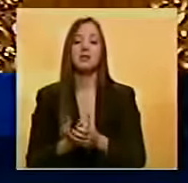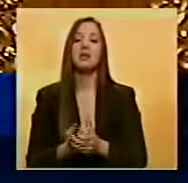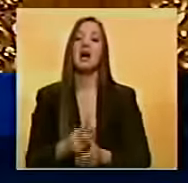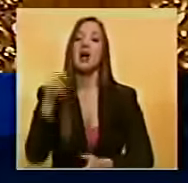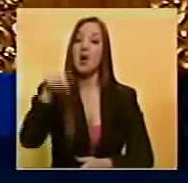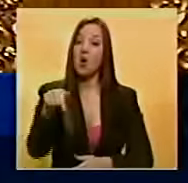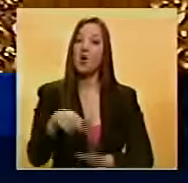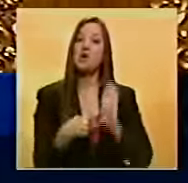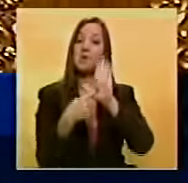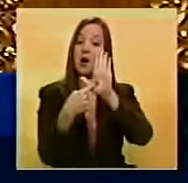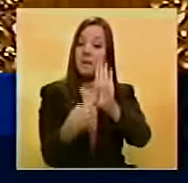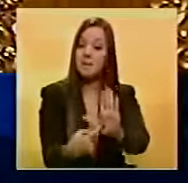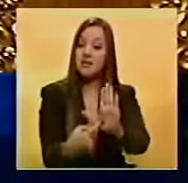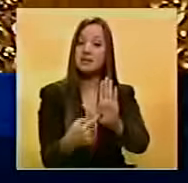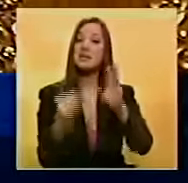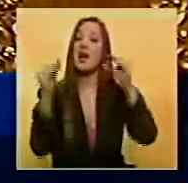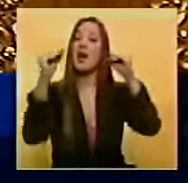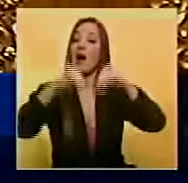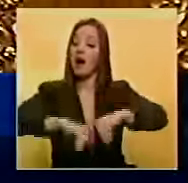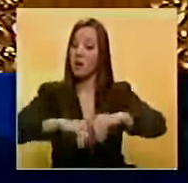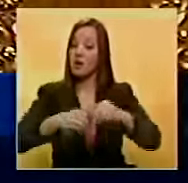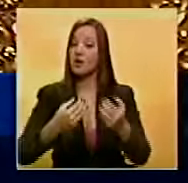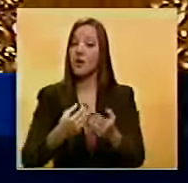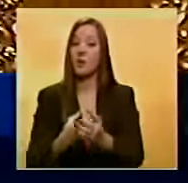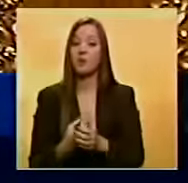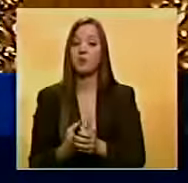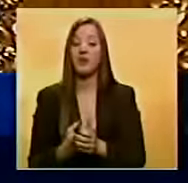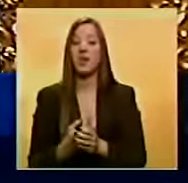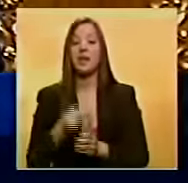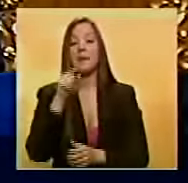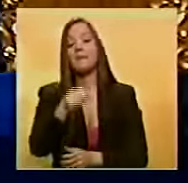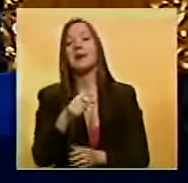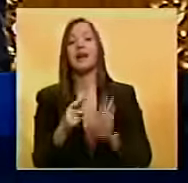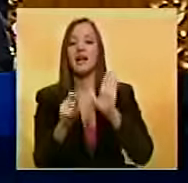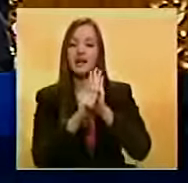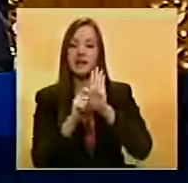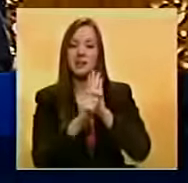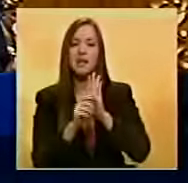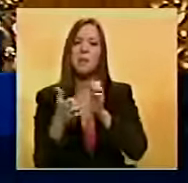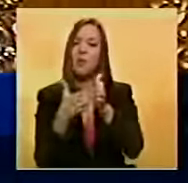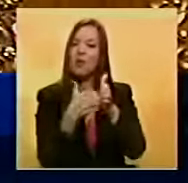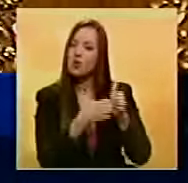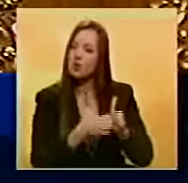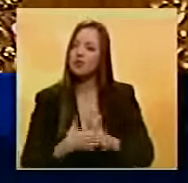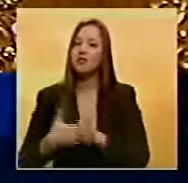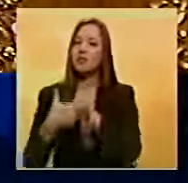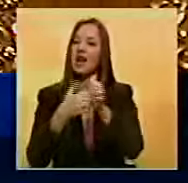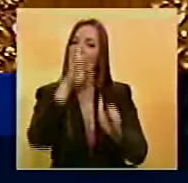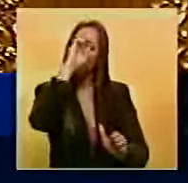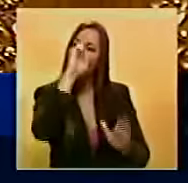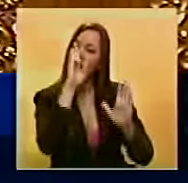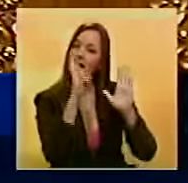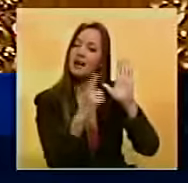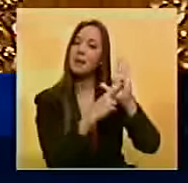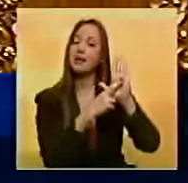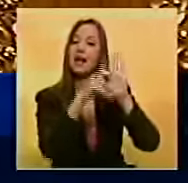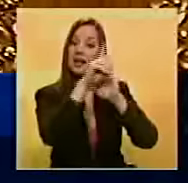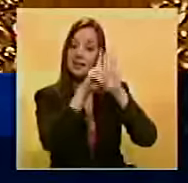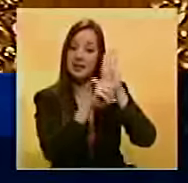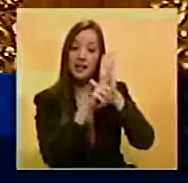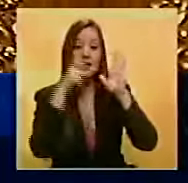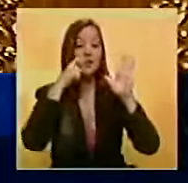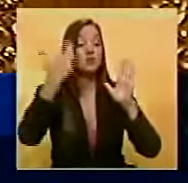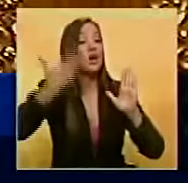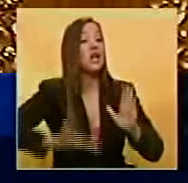presentar ese acuerdo para hacer fiel testimonio de respetar un derecho humano